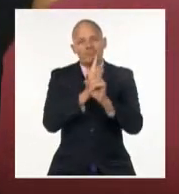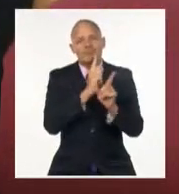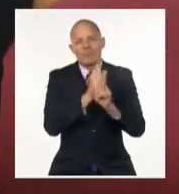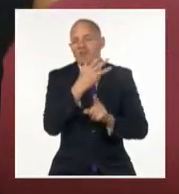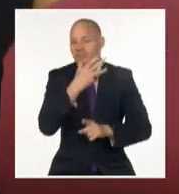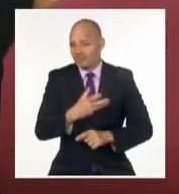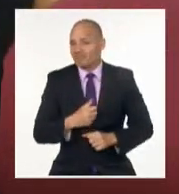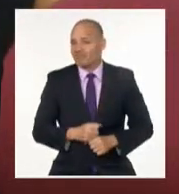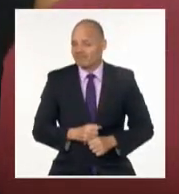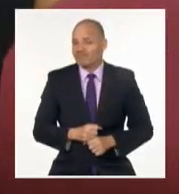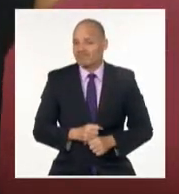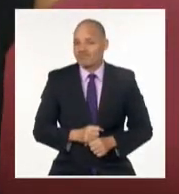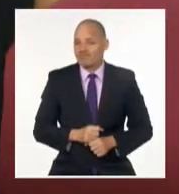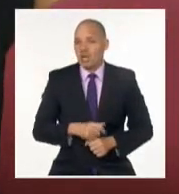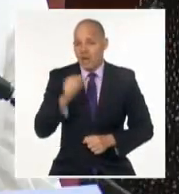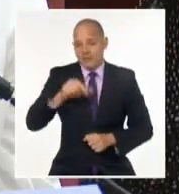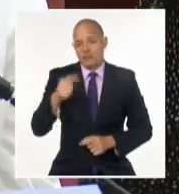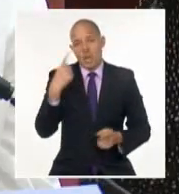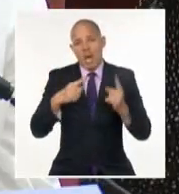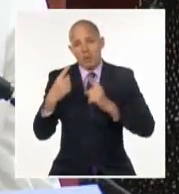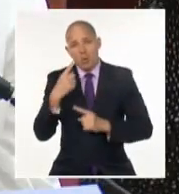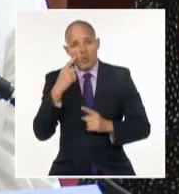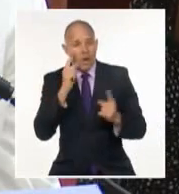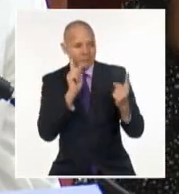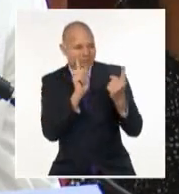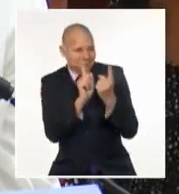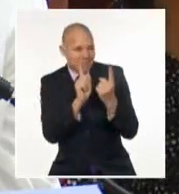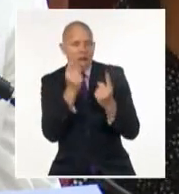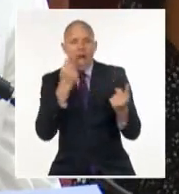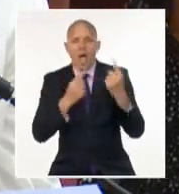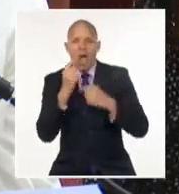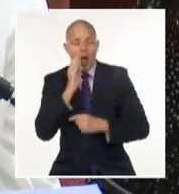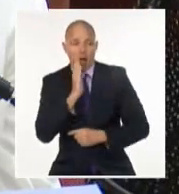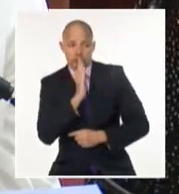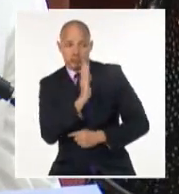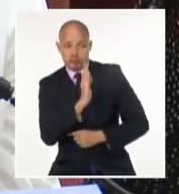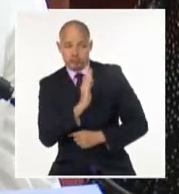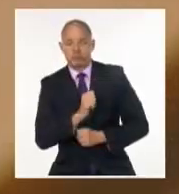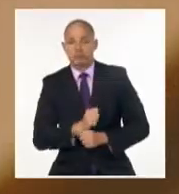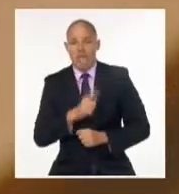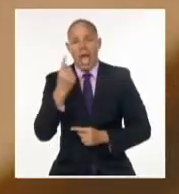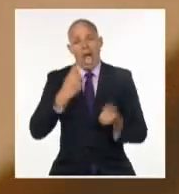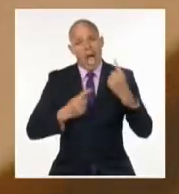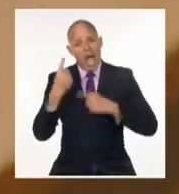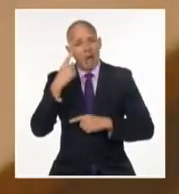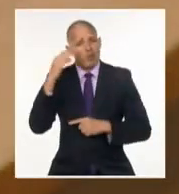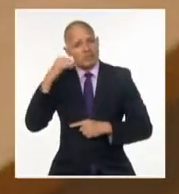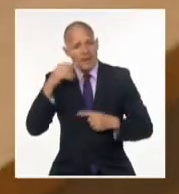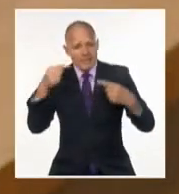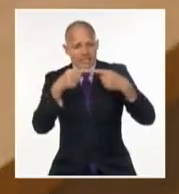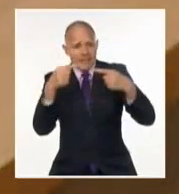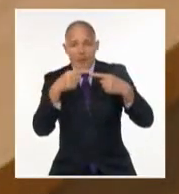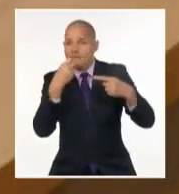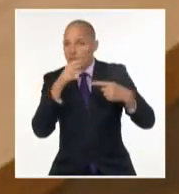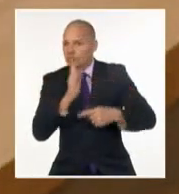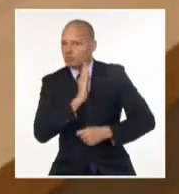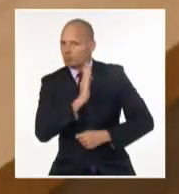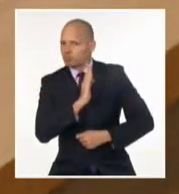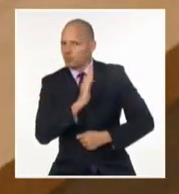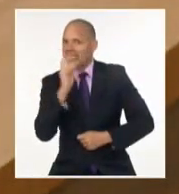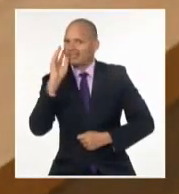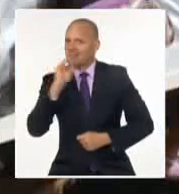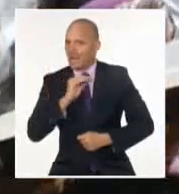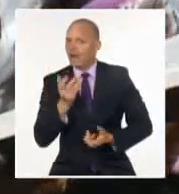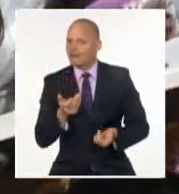Los que lo conocieron y admiraron, los que lo respetaron aún en las diferencias. Un libro esencialmente para los jóvenes,